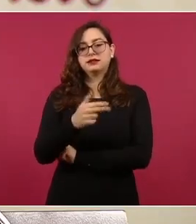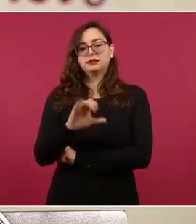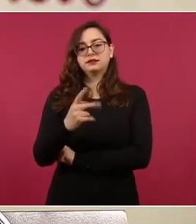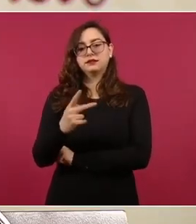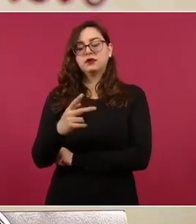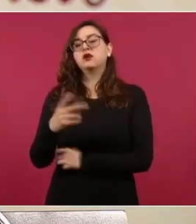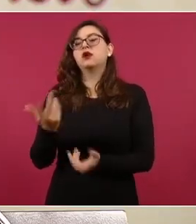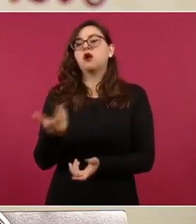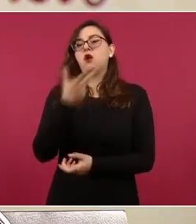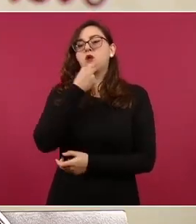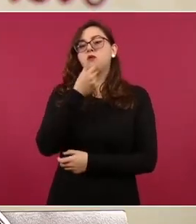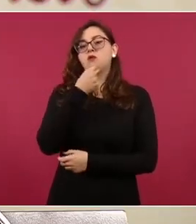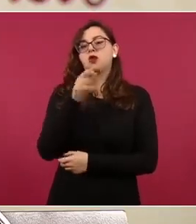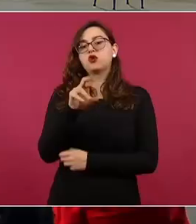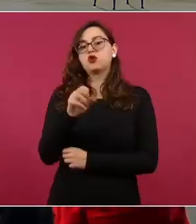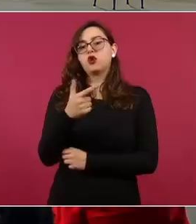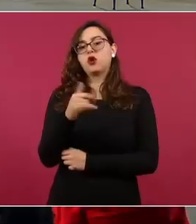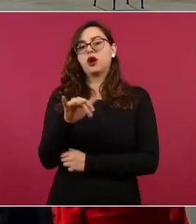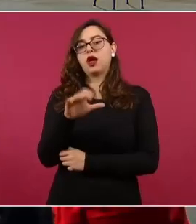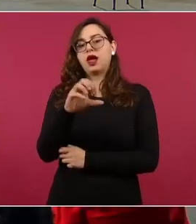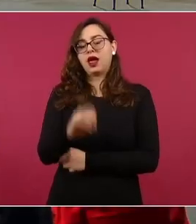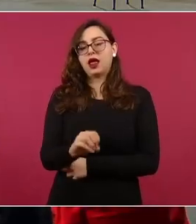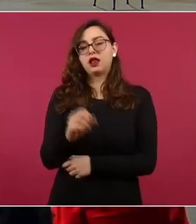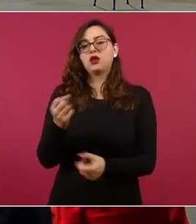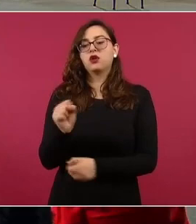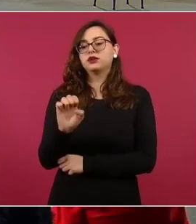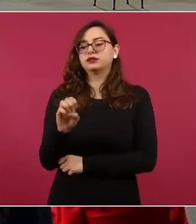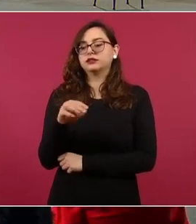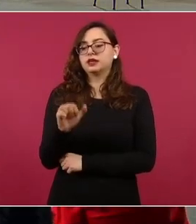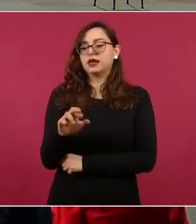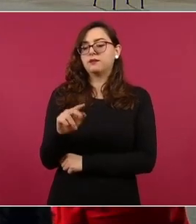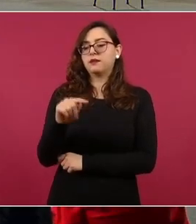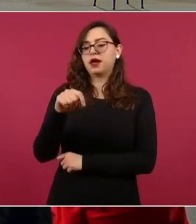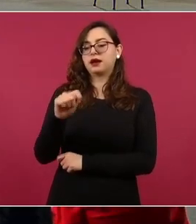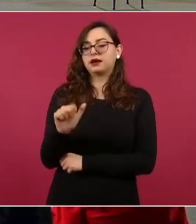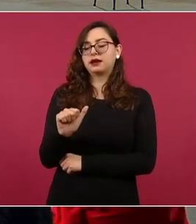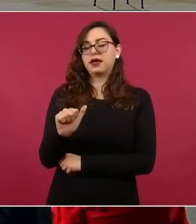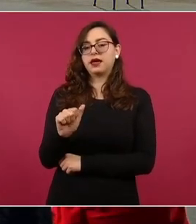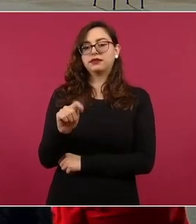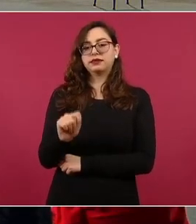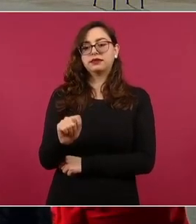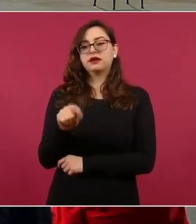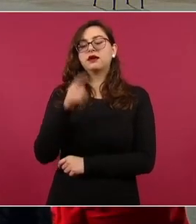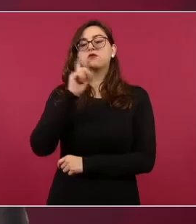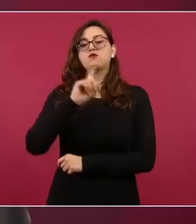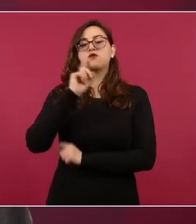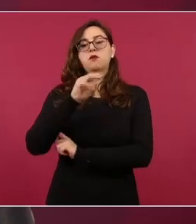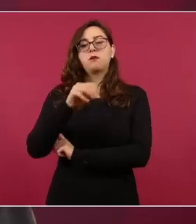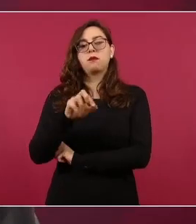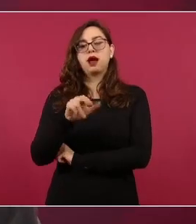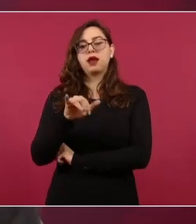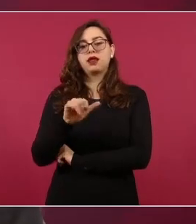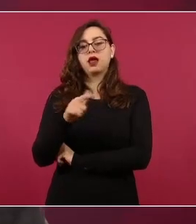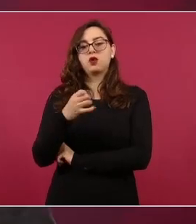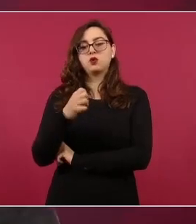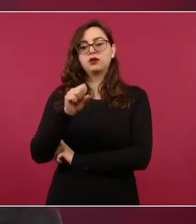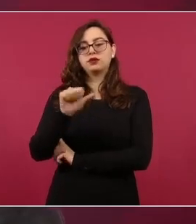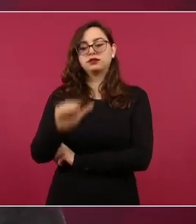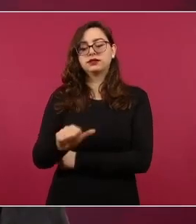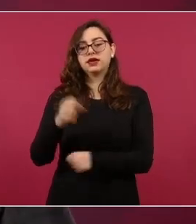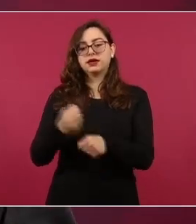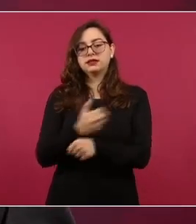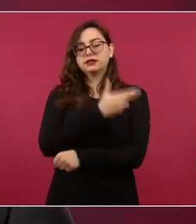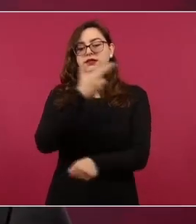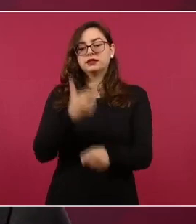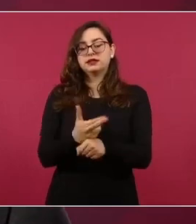Ramírez de la O, la secretaria de Medio Ambiente y Recursos Naturales, María Luisa Alvores, la secretaria de Economía,